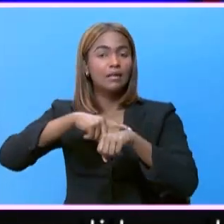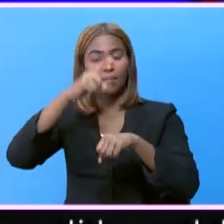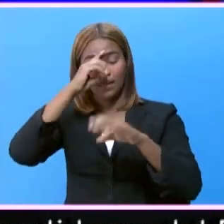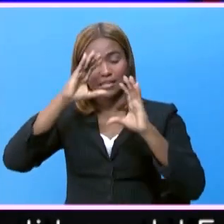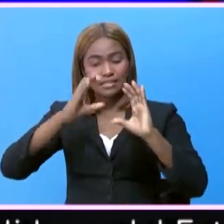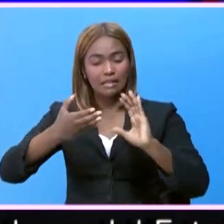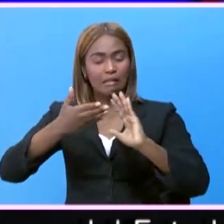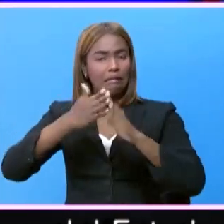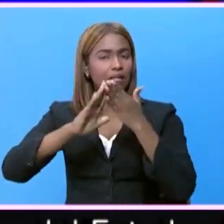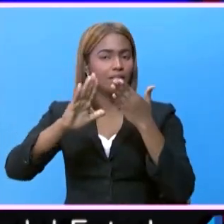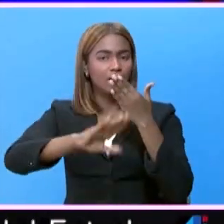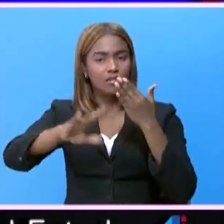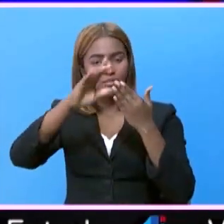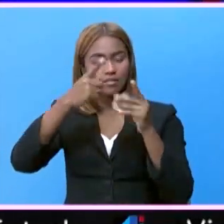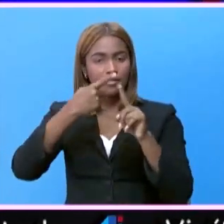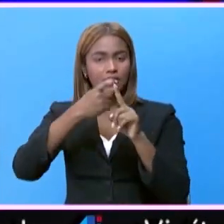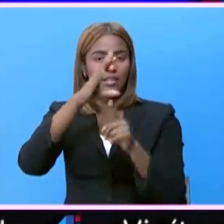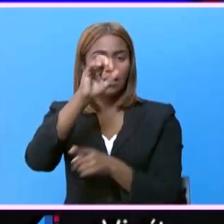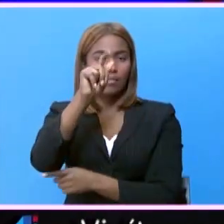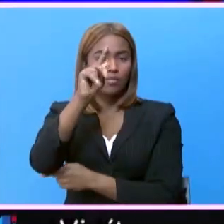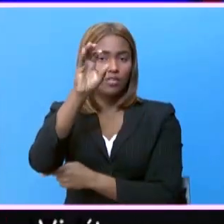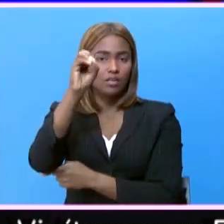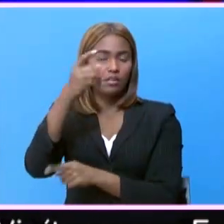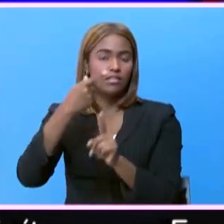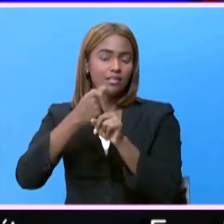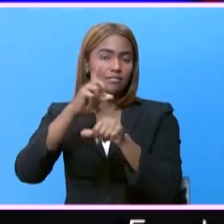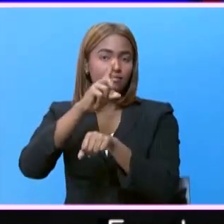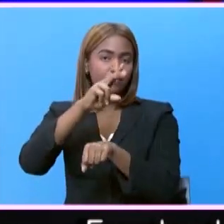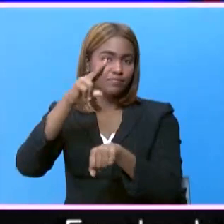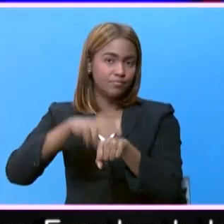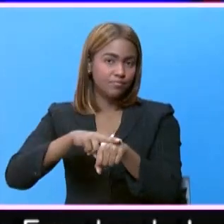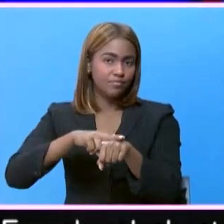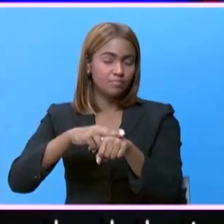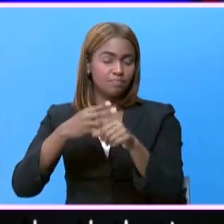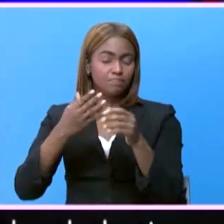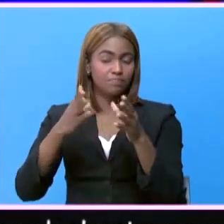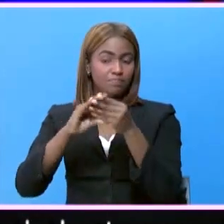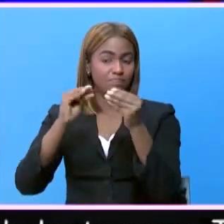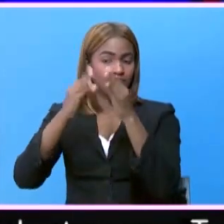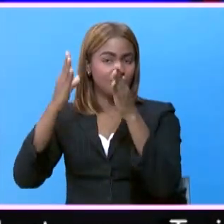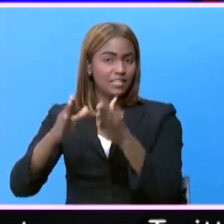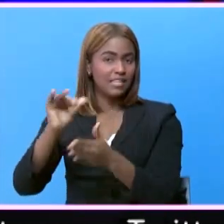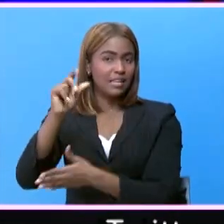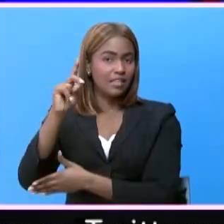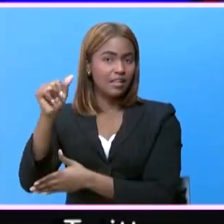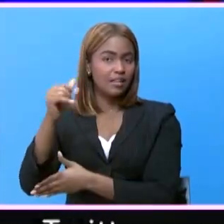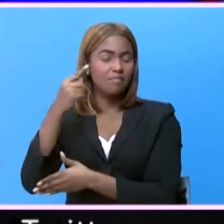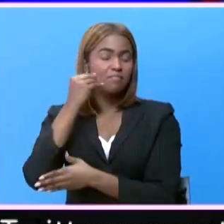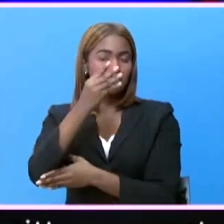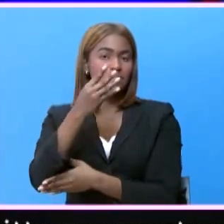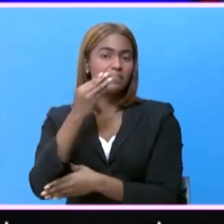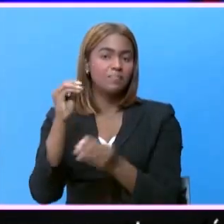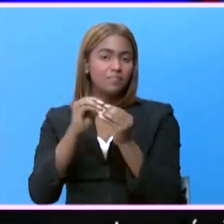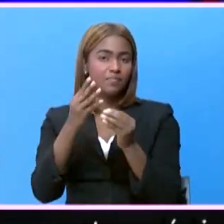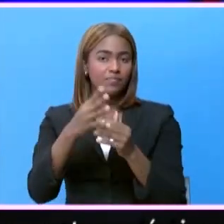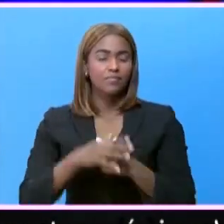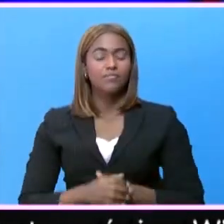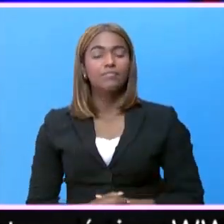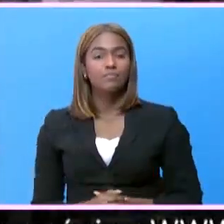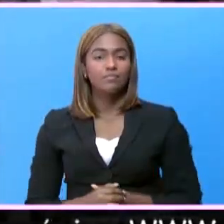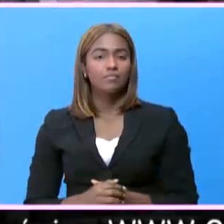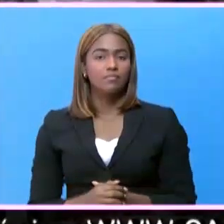centro comunitario en el sector Capotillo del Distrito Nacional. Nuestra compañera Agueda Solano nos informa.